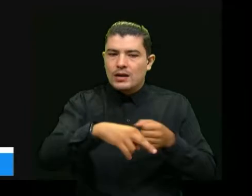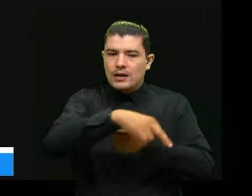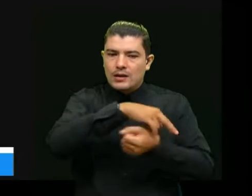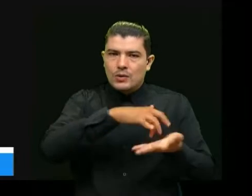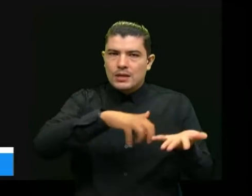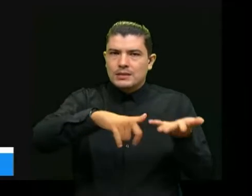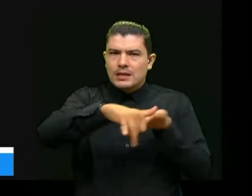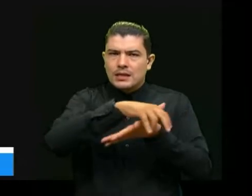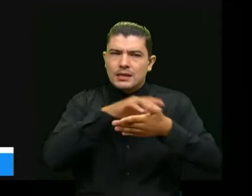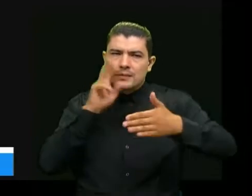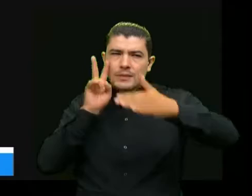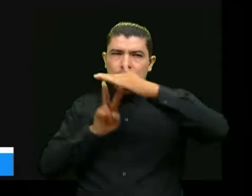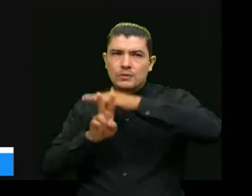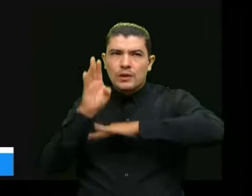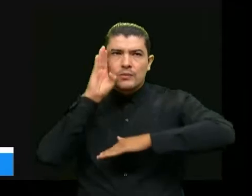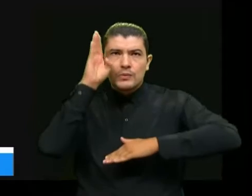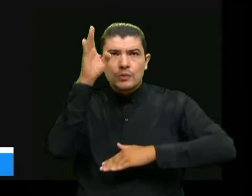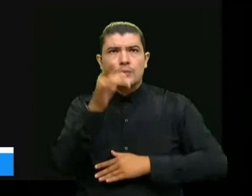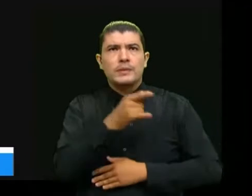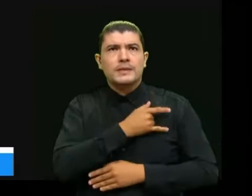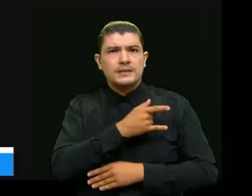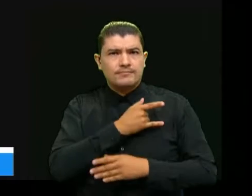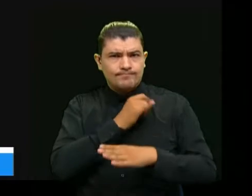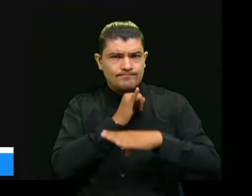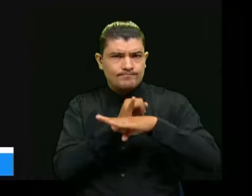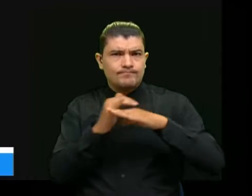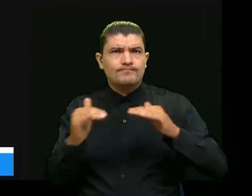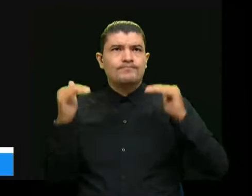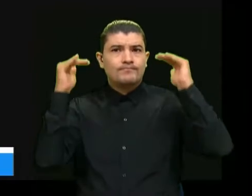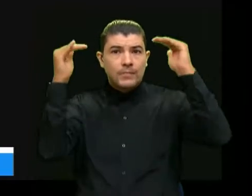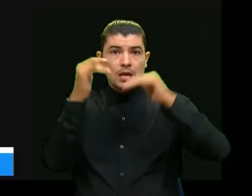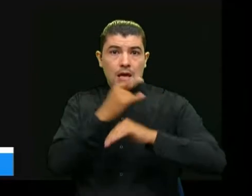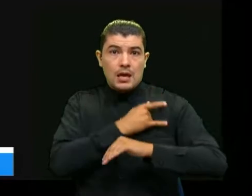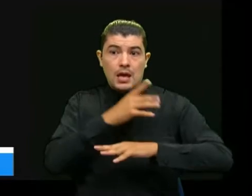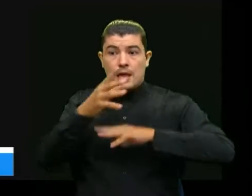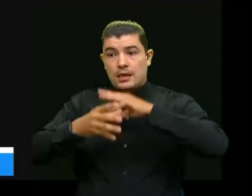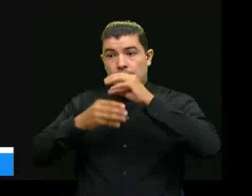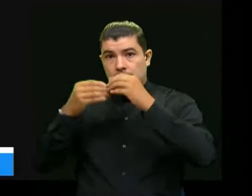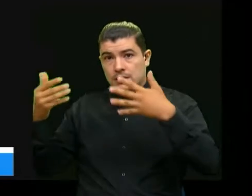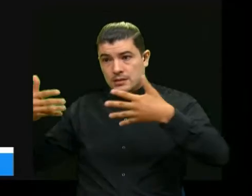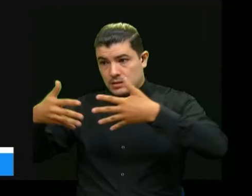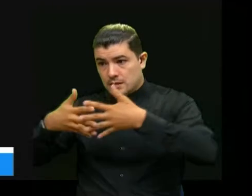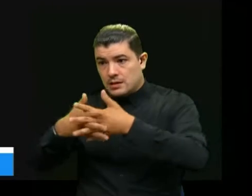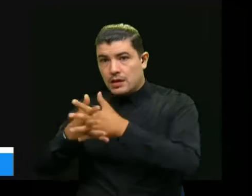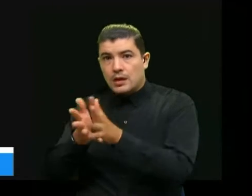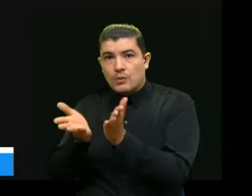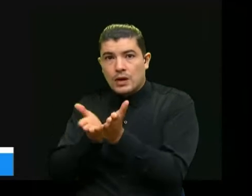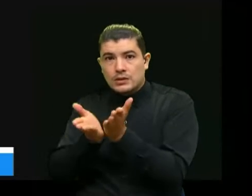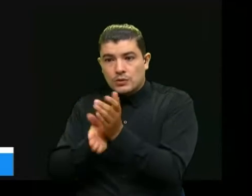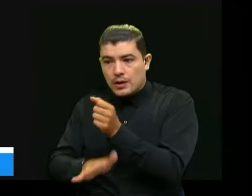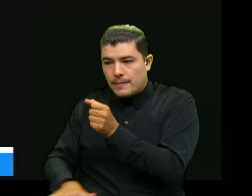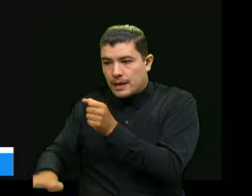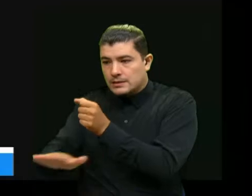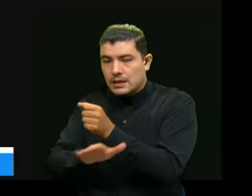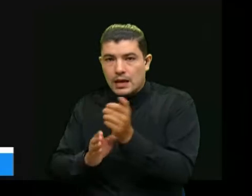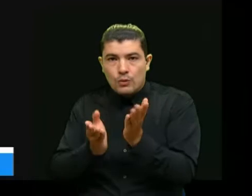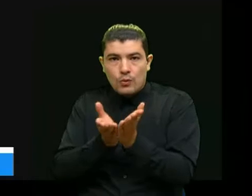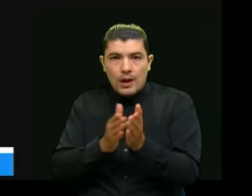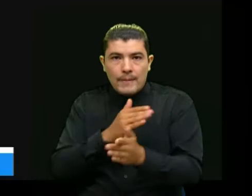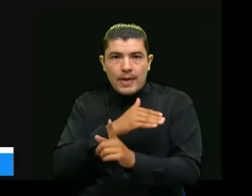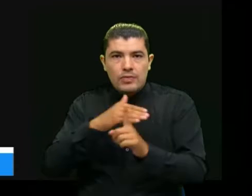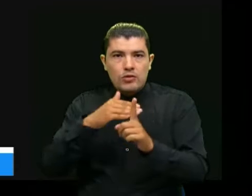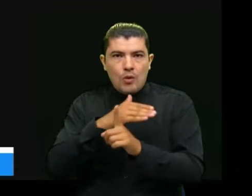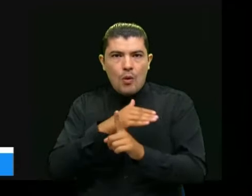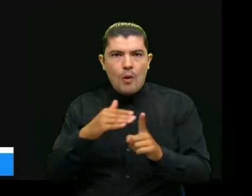proyectarnos como instituciones de educación superior y también en articulación con la educación básica y media para que podamos visualizar los grandes